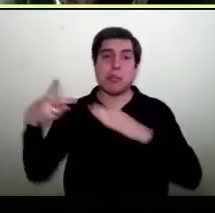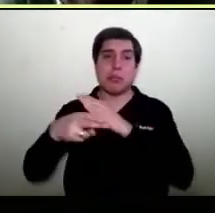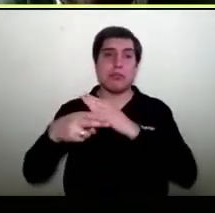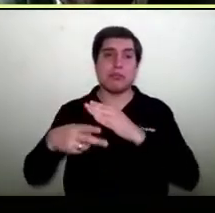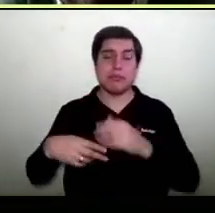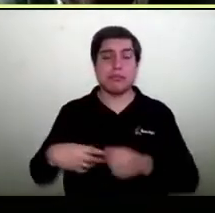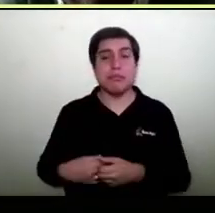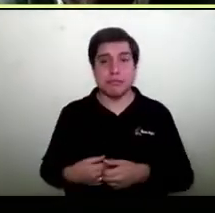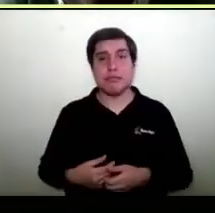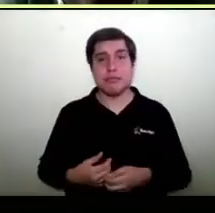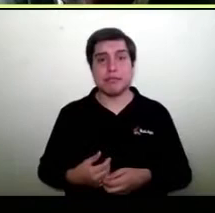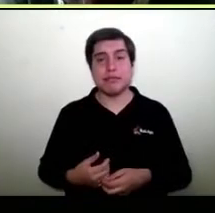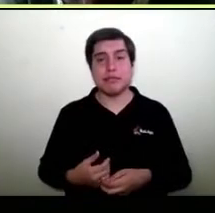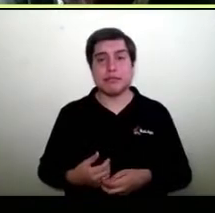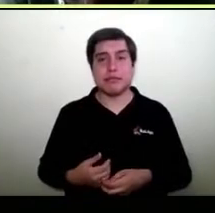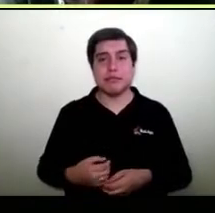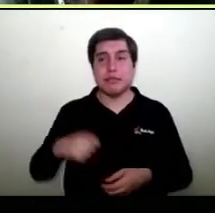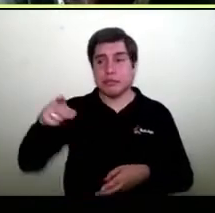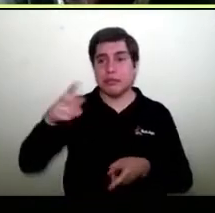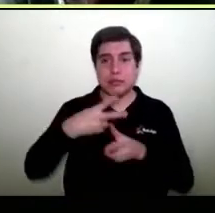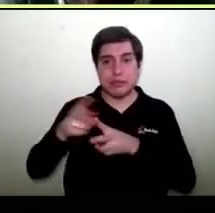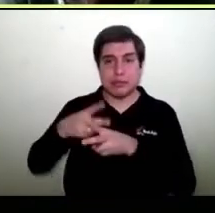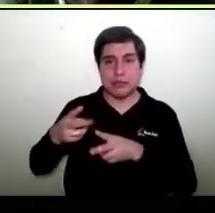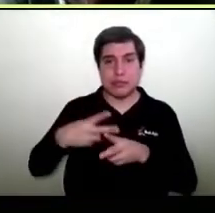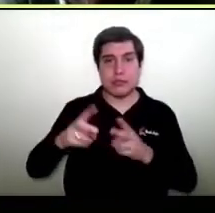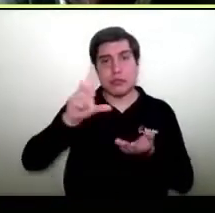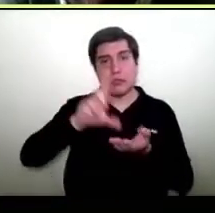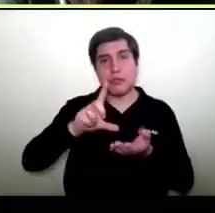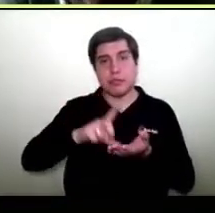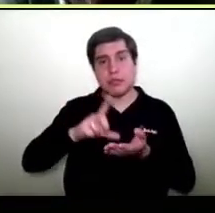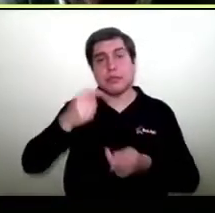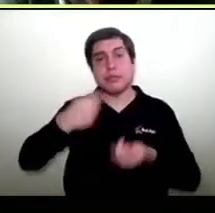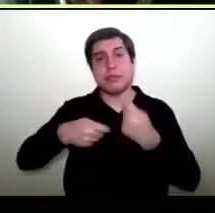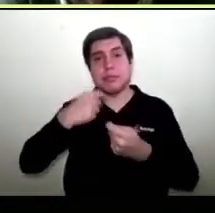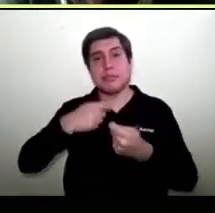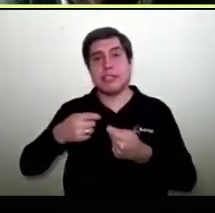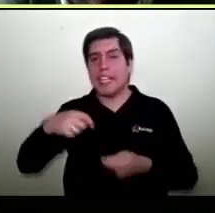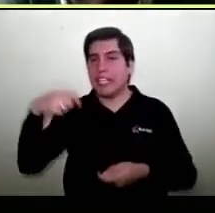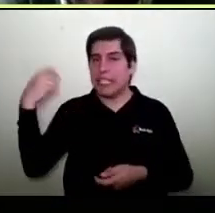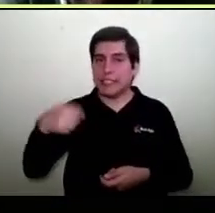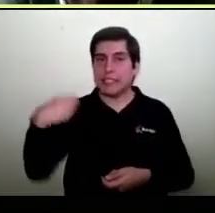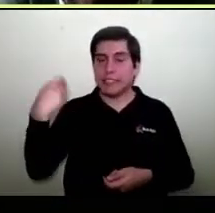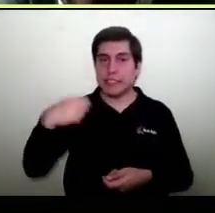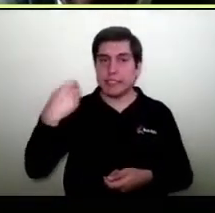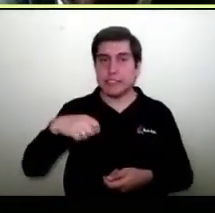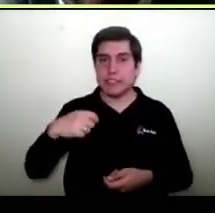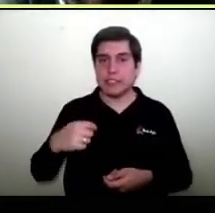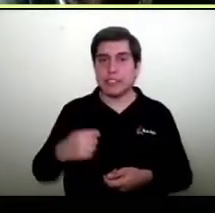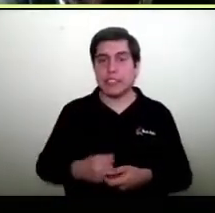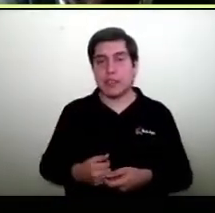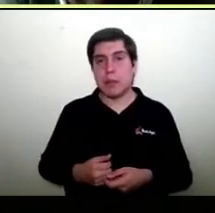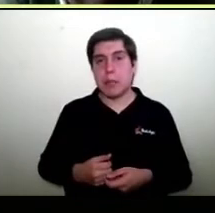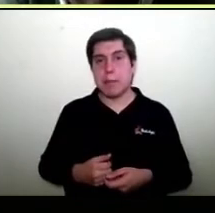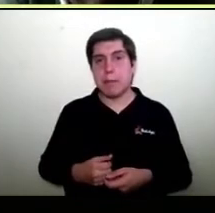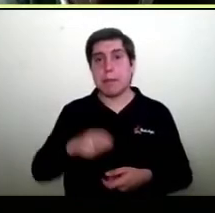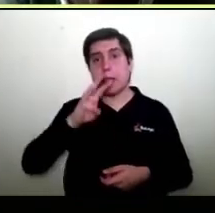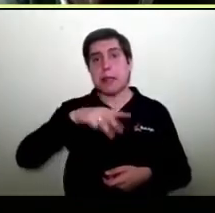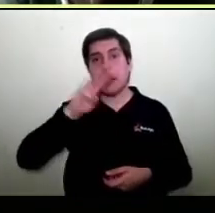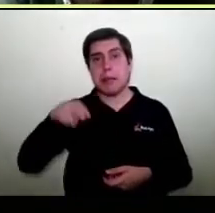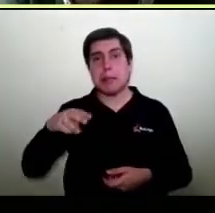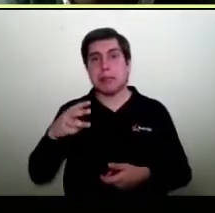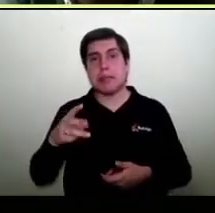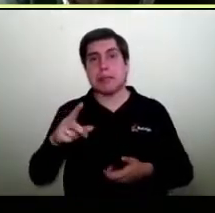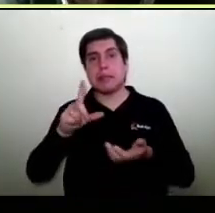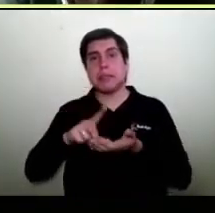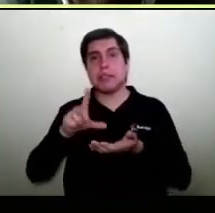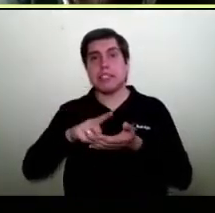mucho que si tú vas a crear tu propio Marketplace, el gran costo de un market o de un mall virtual va a ser